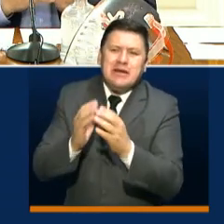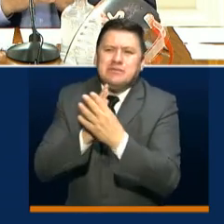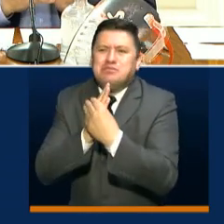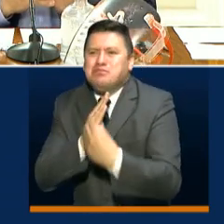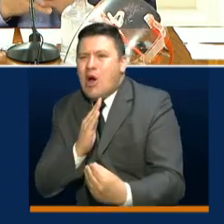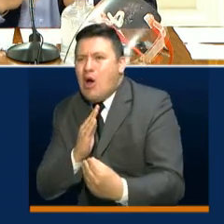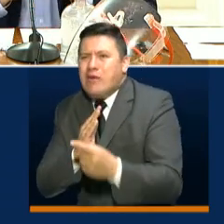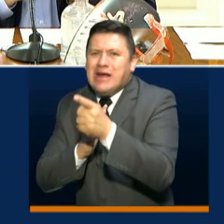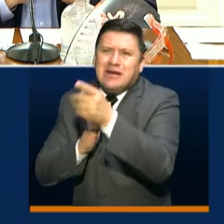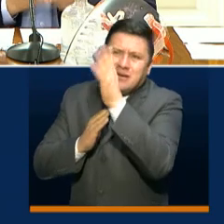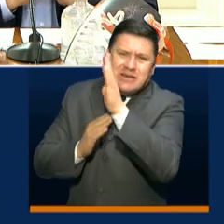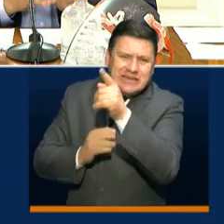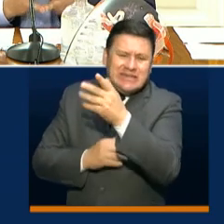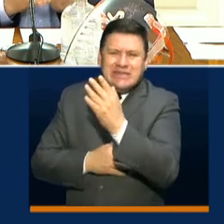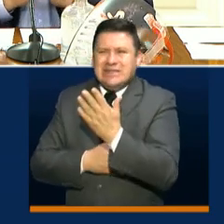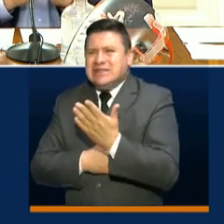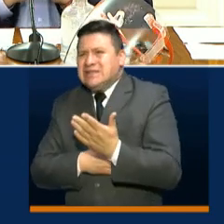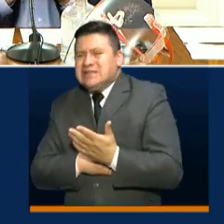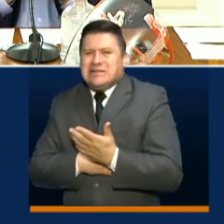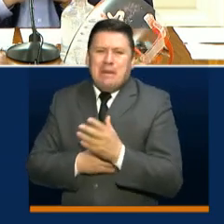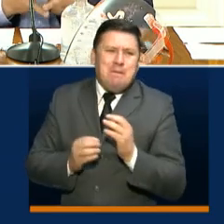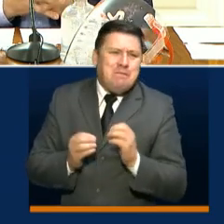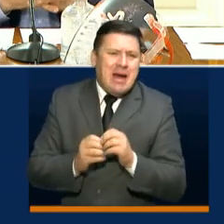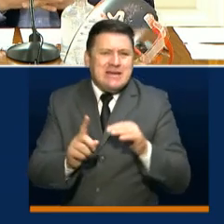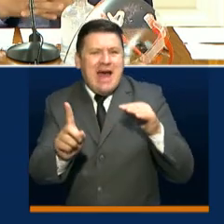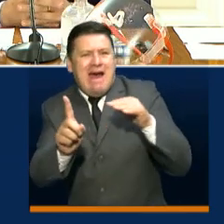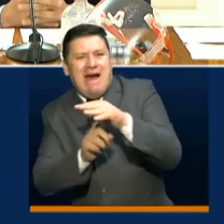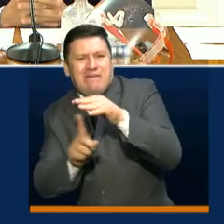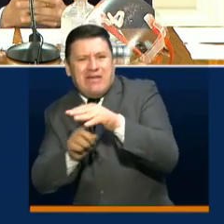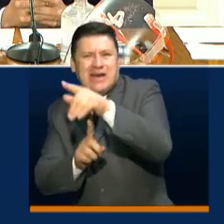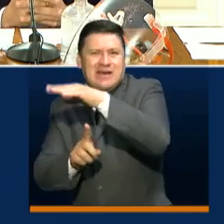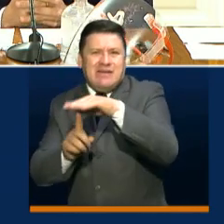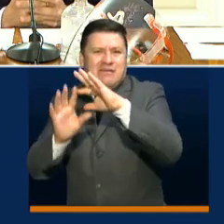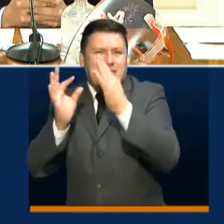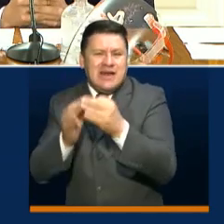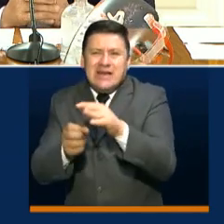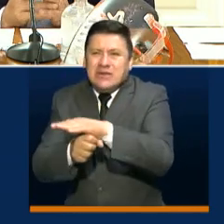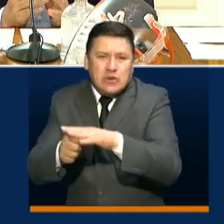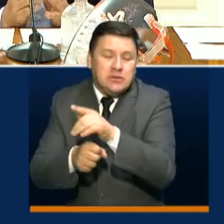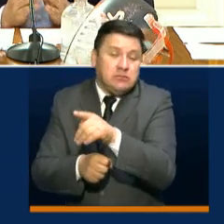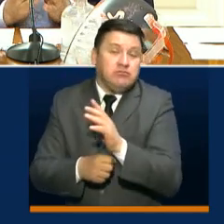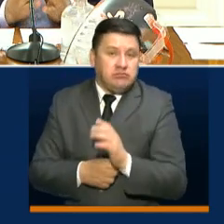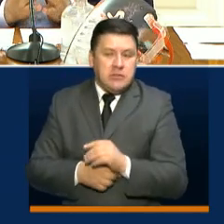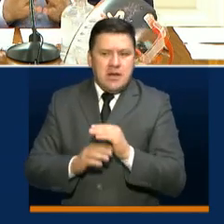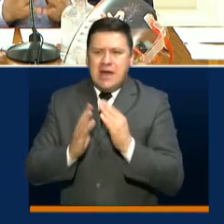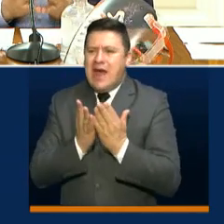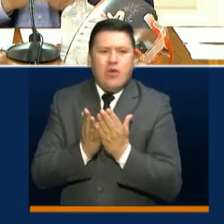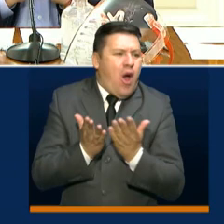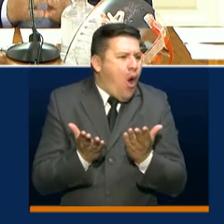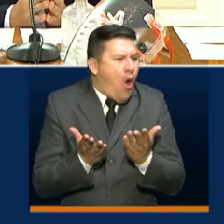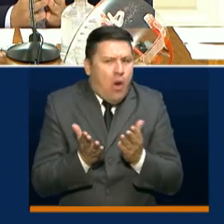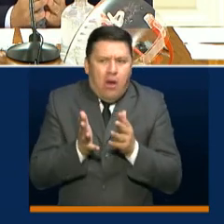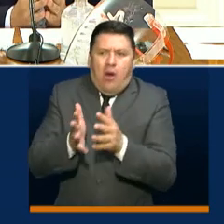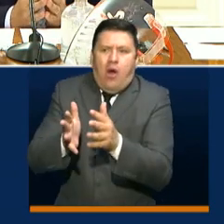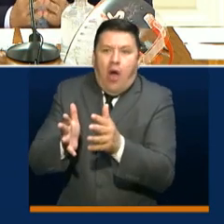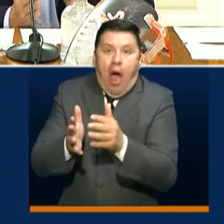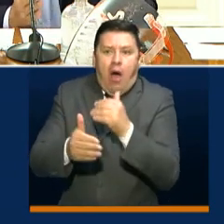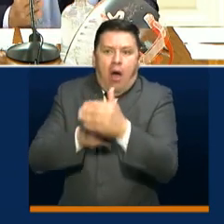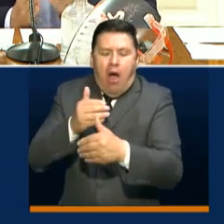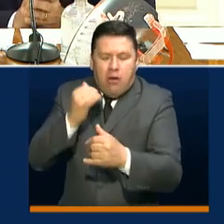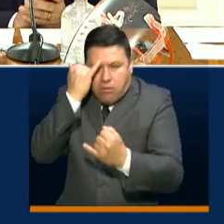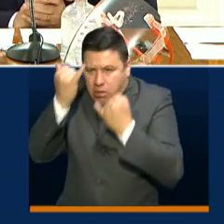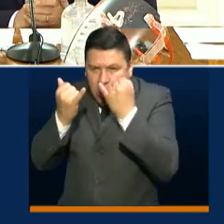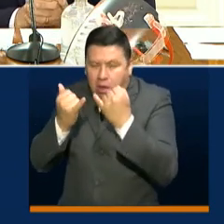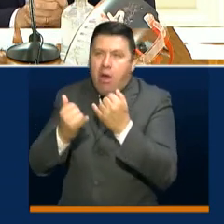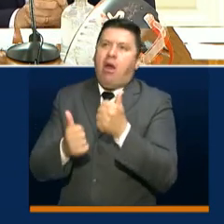vulnerables, las más afectadas quizás por esta situación, para que la educación en casa sea un éxito. Así que